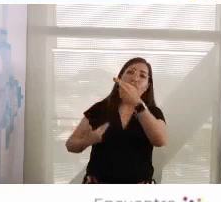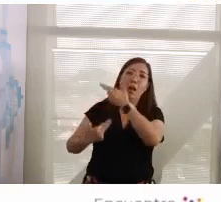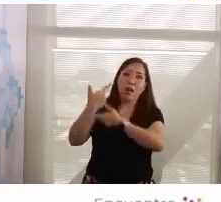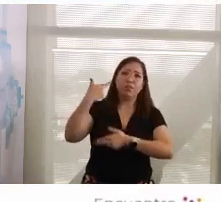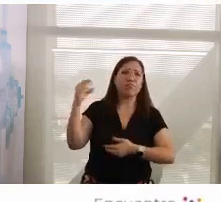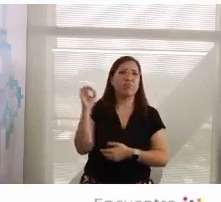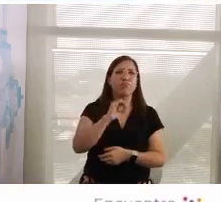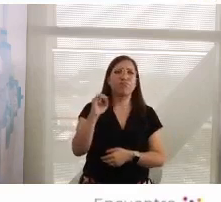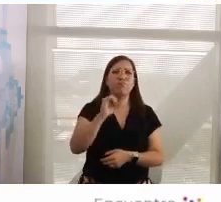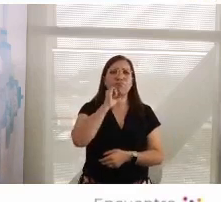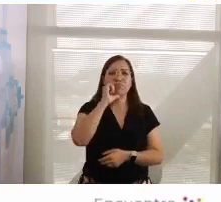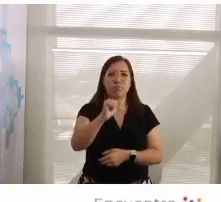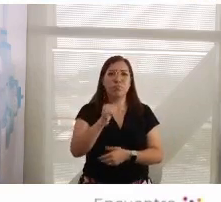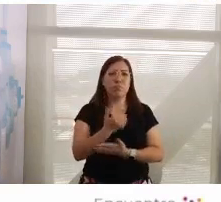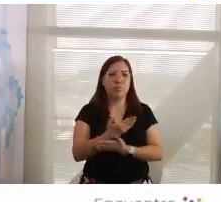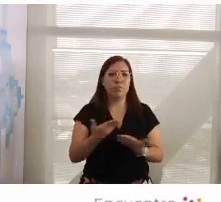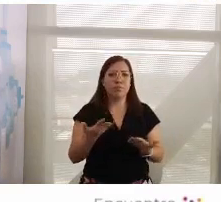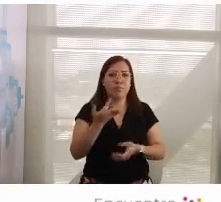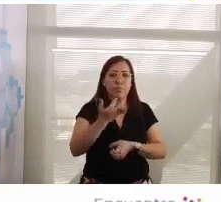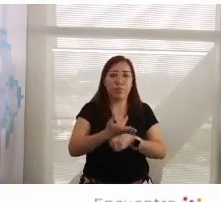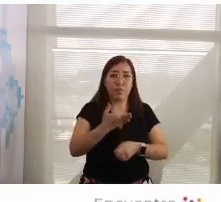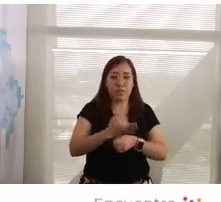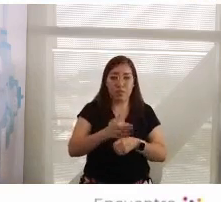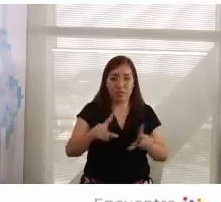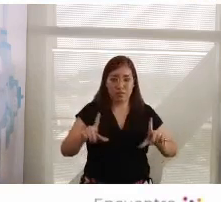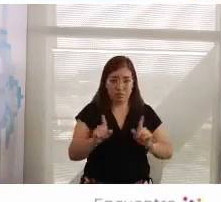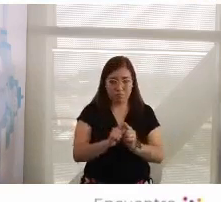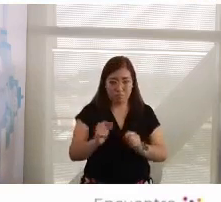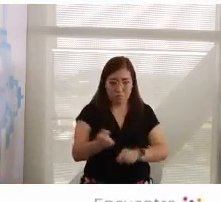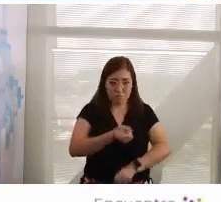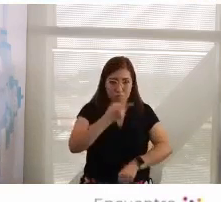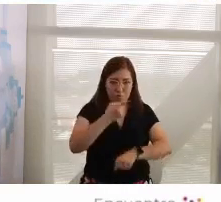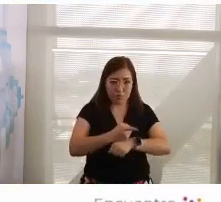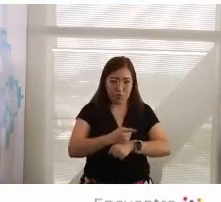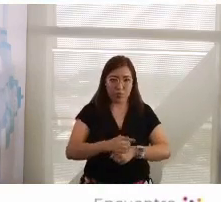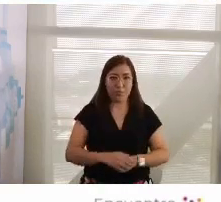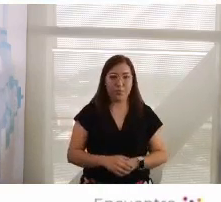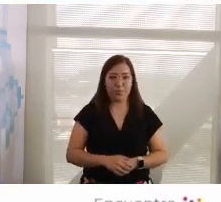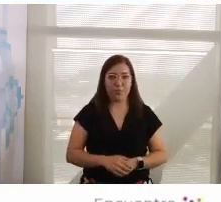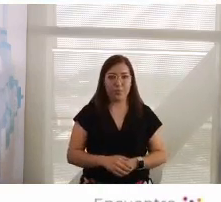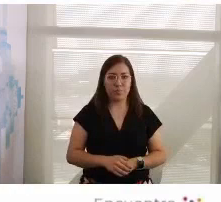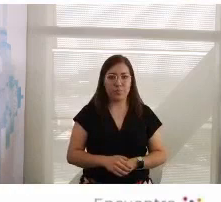Yo concluo esta primera ronda, Alexandra,